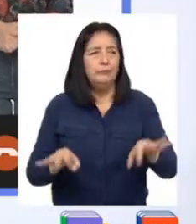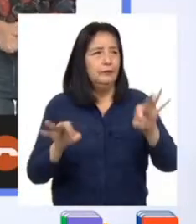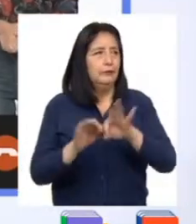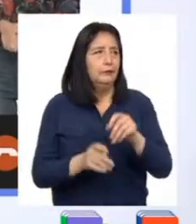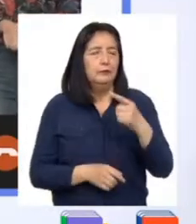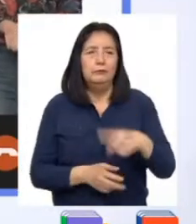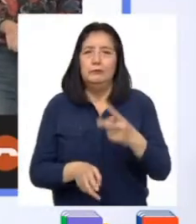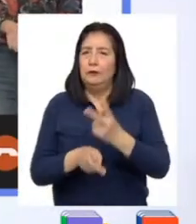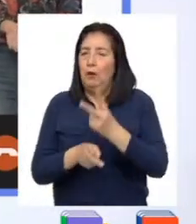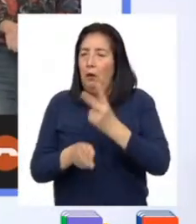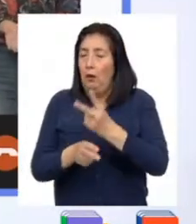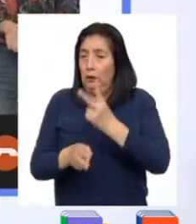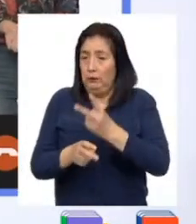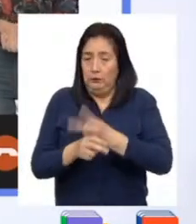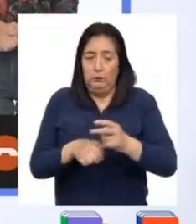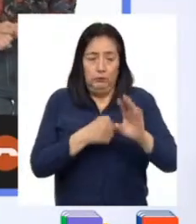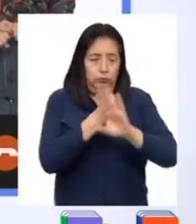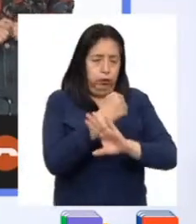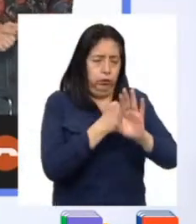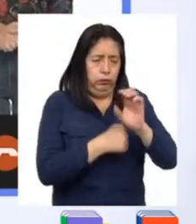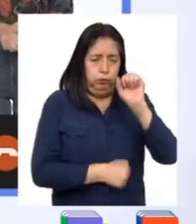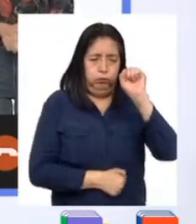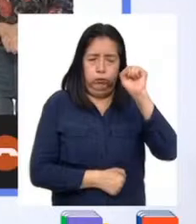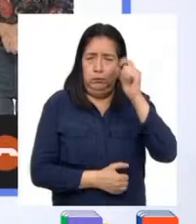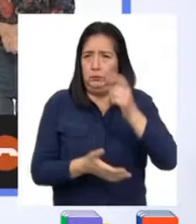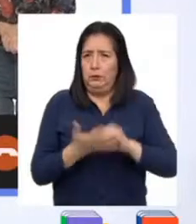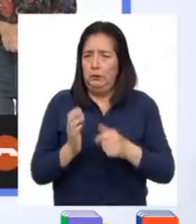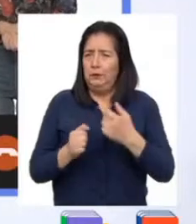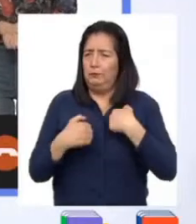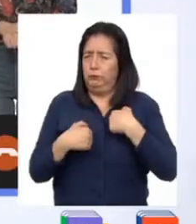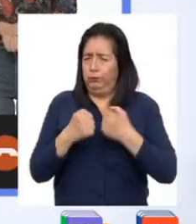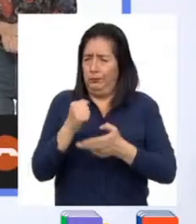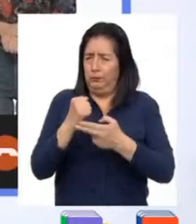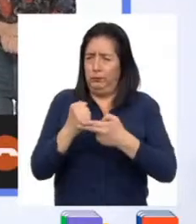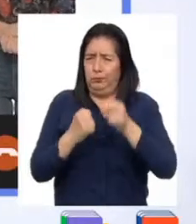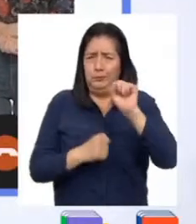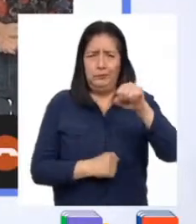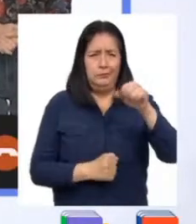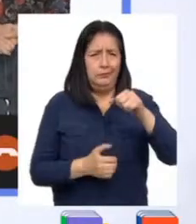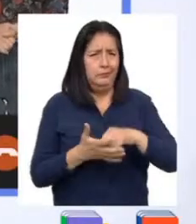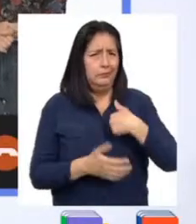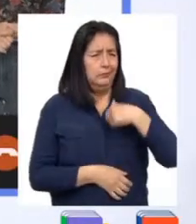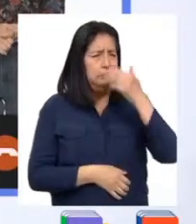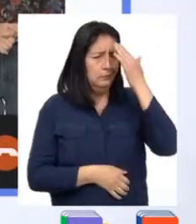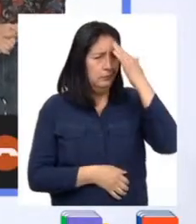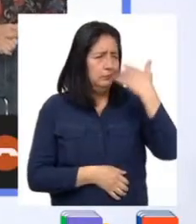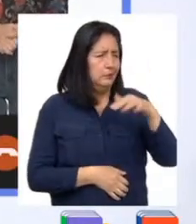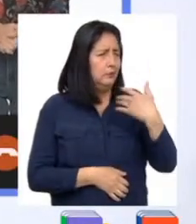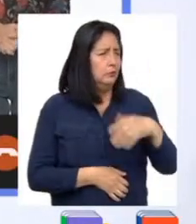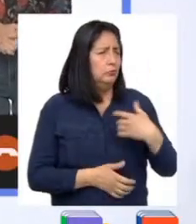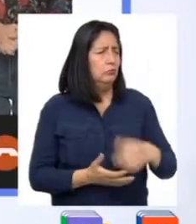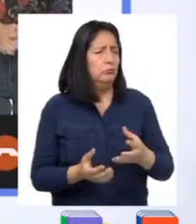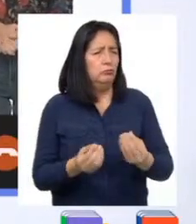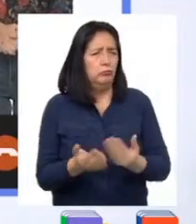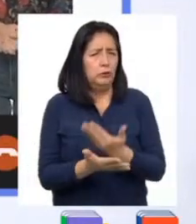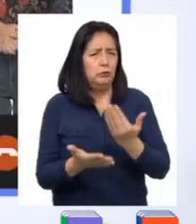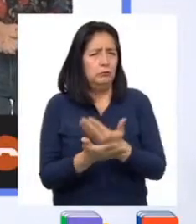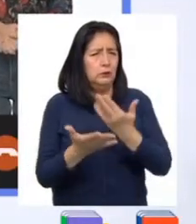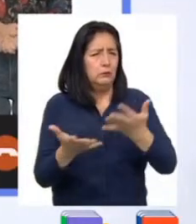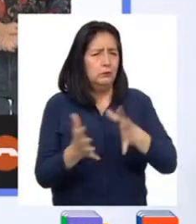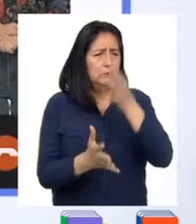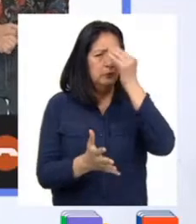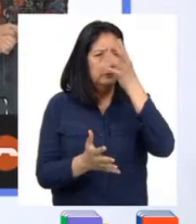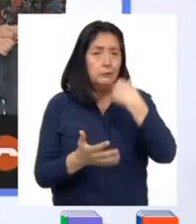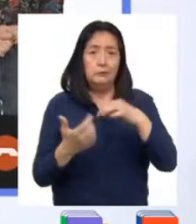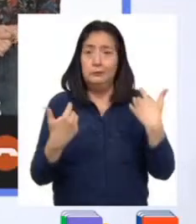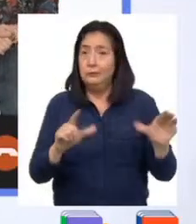cuidarnos y defender nuestros derechos. Estoy segura de que descubriremos muchas cosas nuevas. ¿Están listas